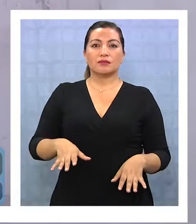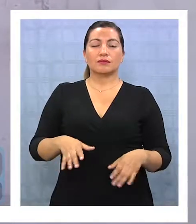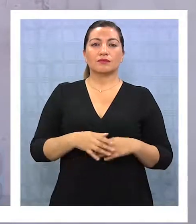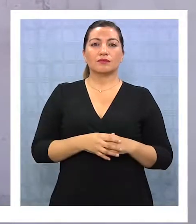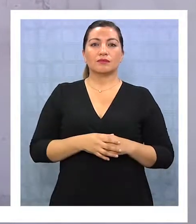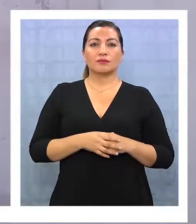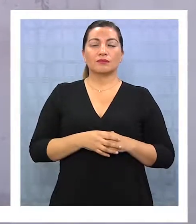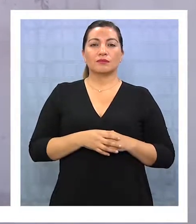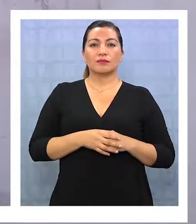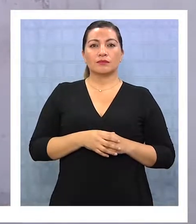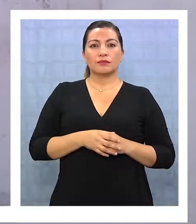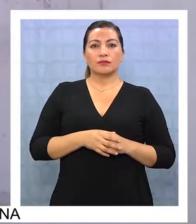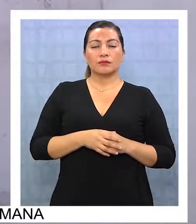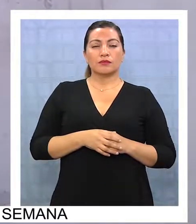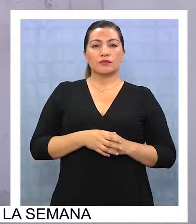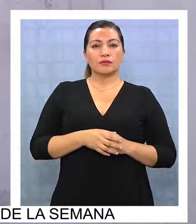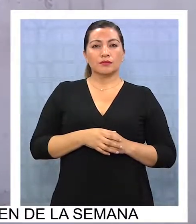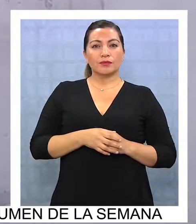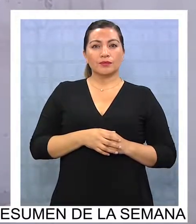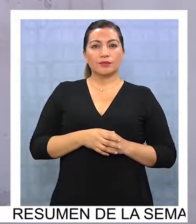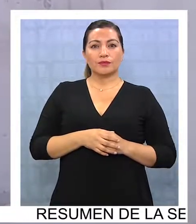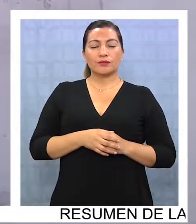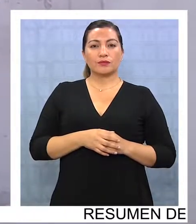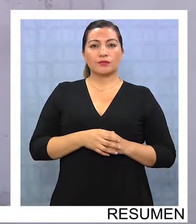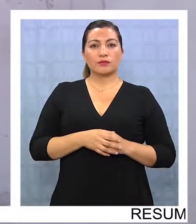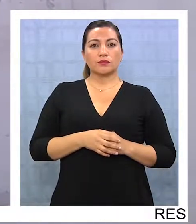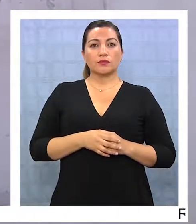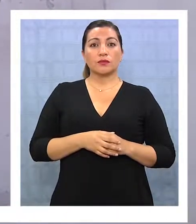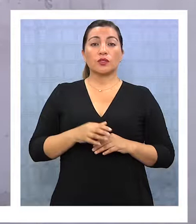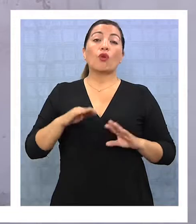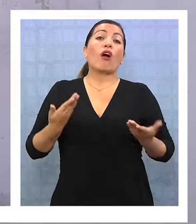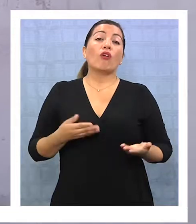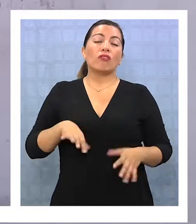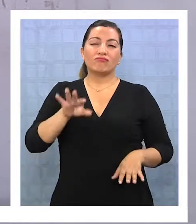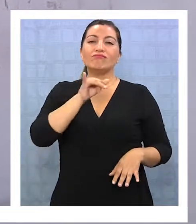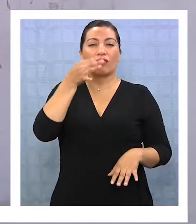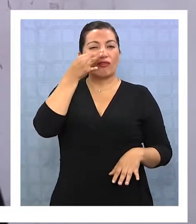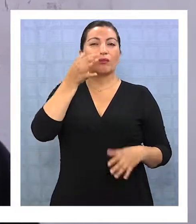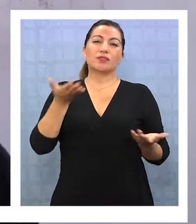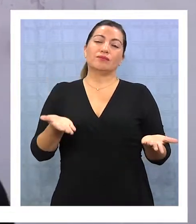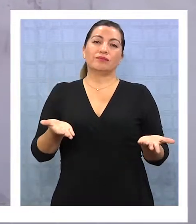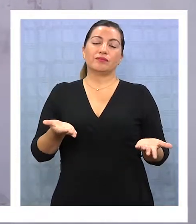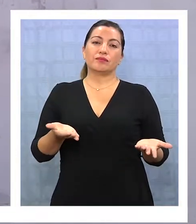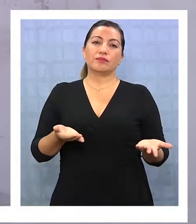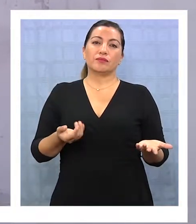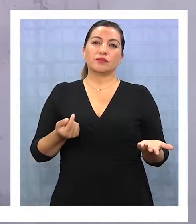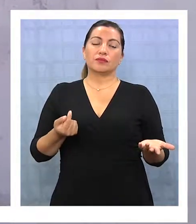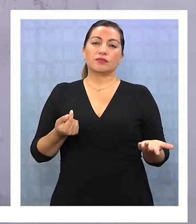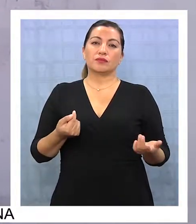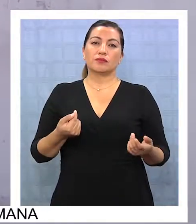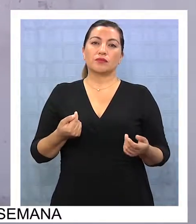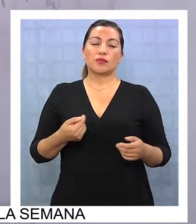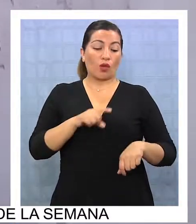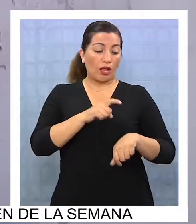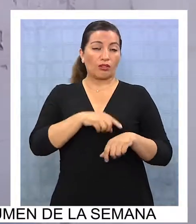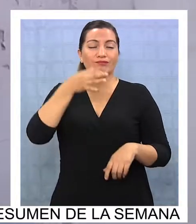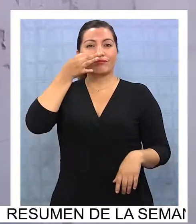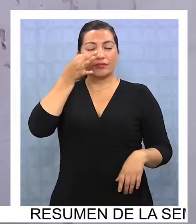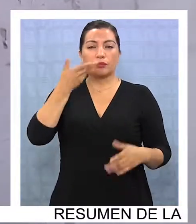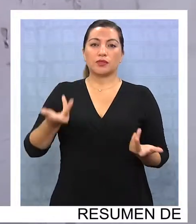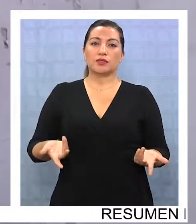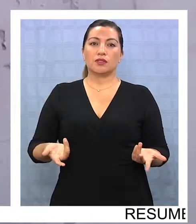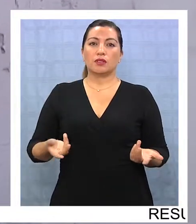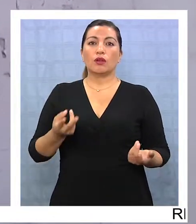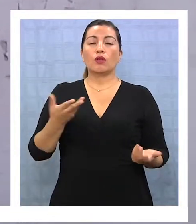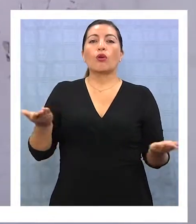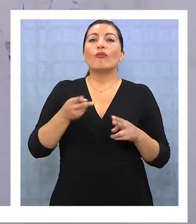todo. Pero yo creo que es algo que tengo que ver ahora. Yo como directivo tengo que verlo ahora y ver qué